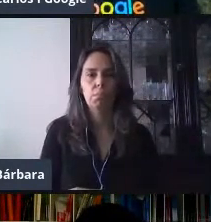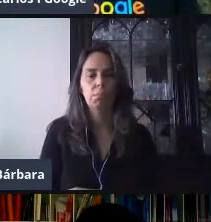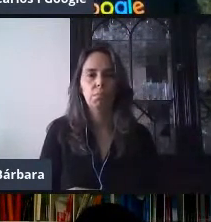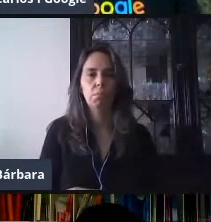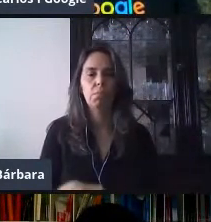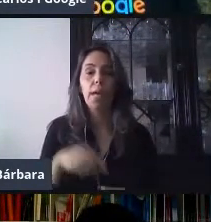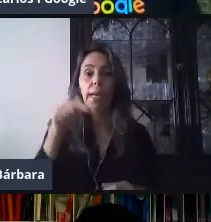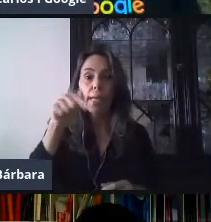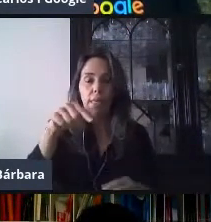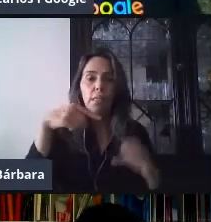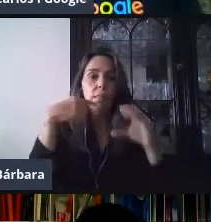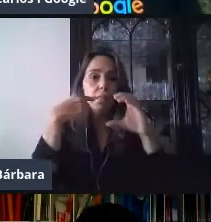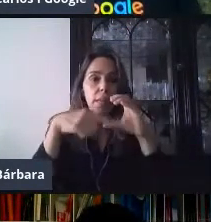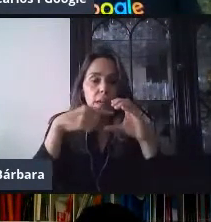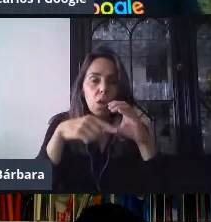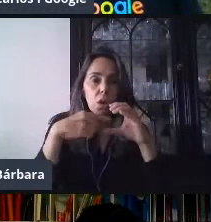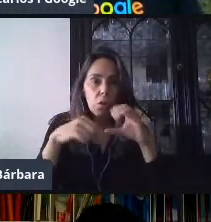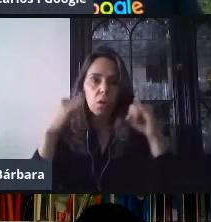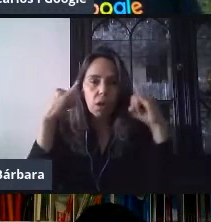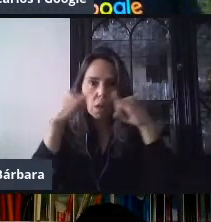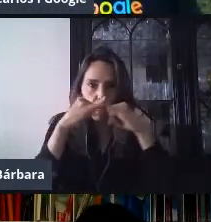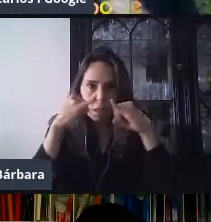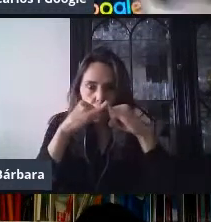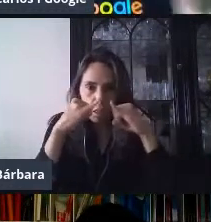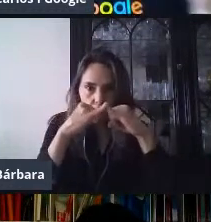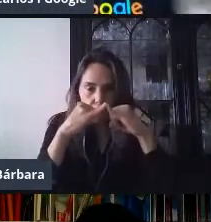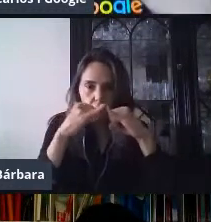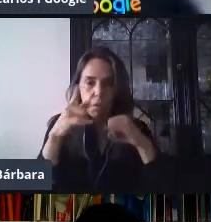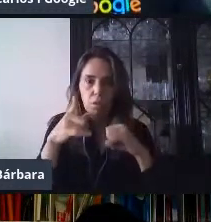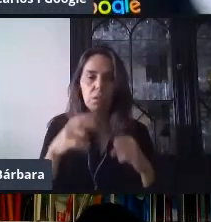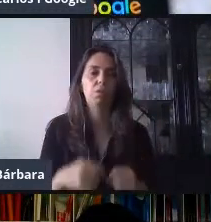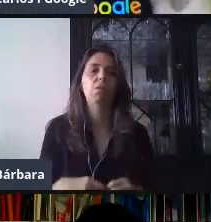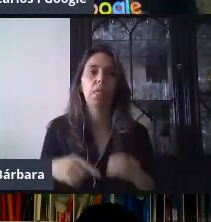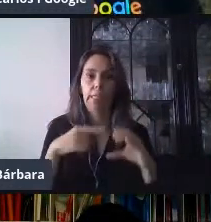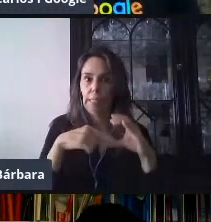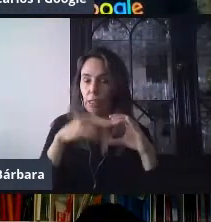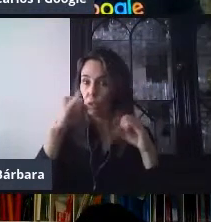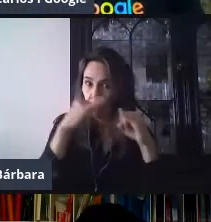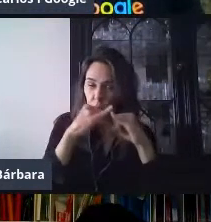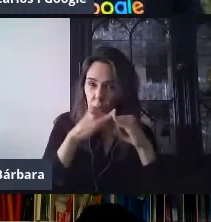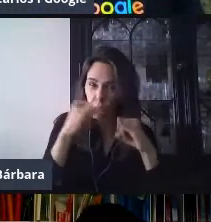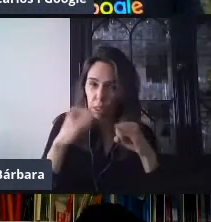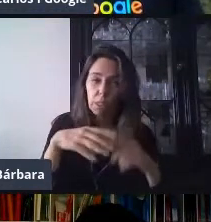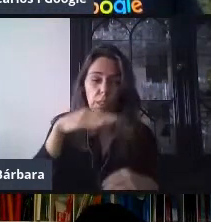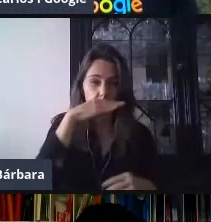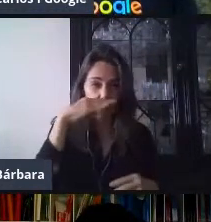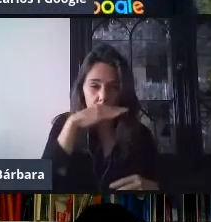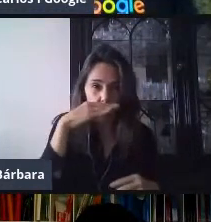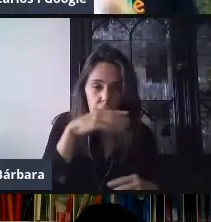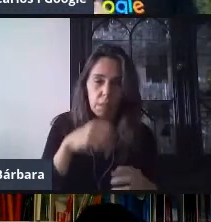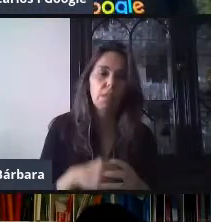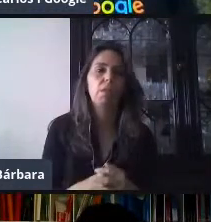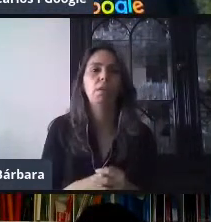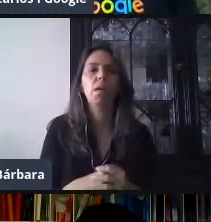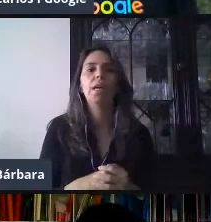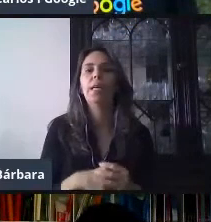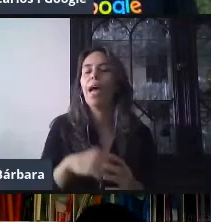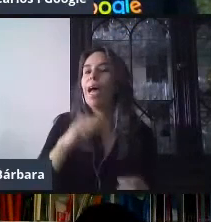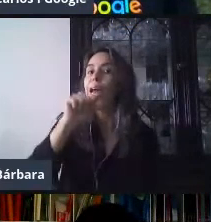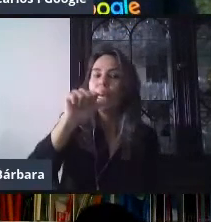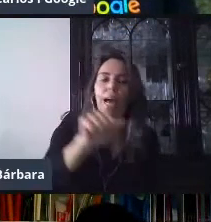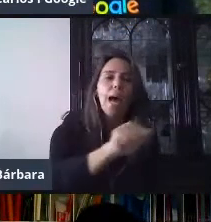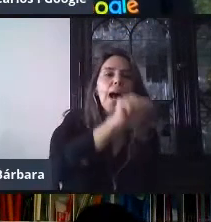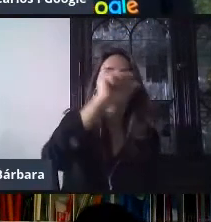correo institucional, su cuenta educativa para acceder a toda esta suite de herramientas gratuitas de Google es arroba